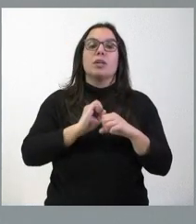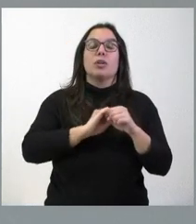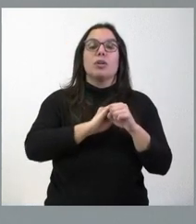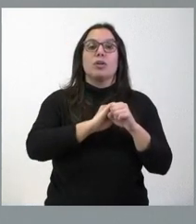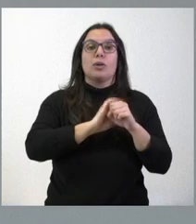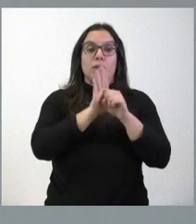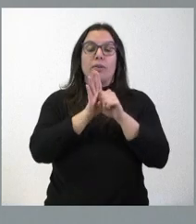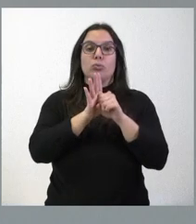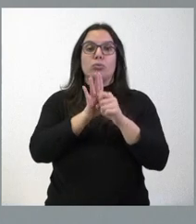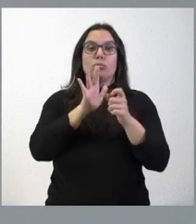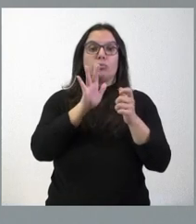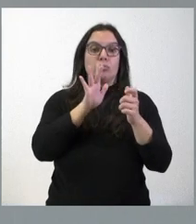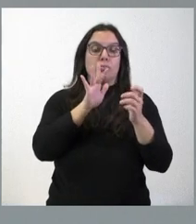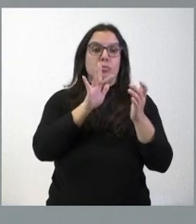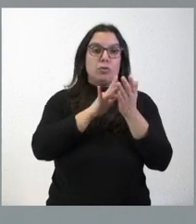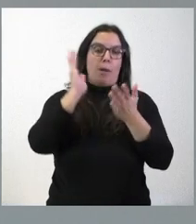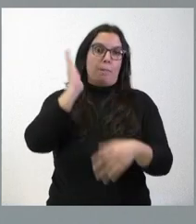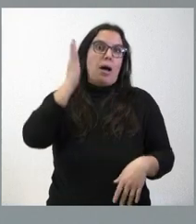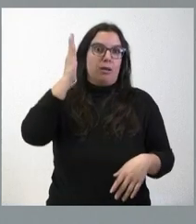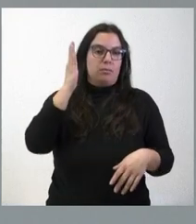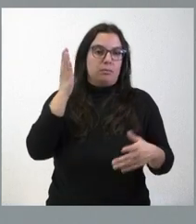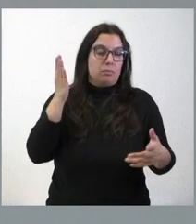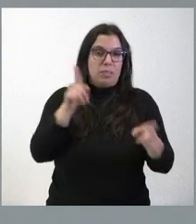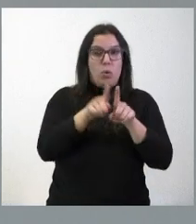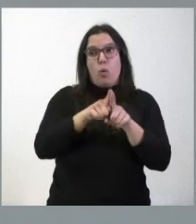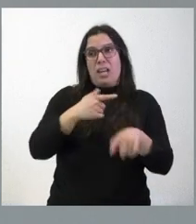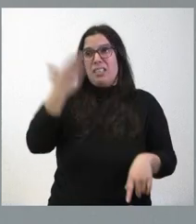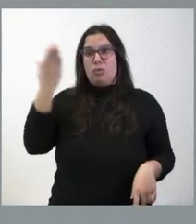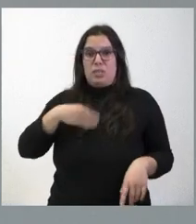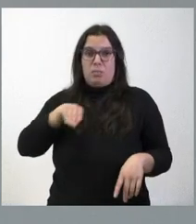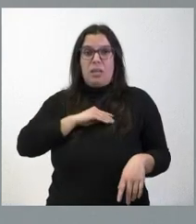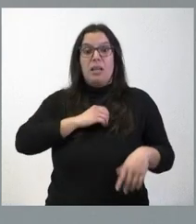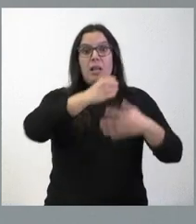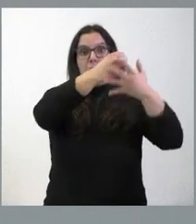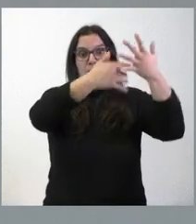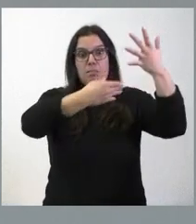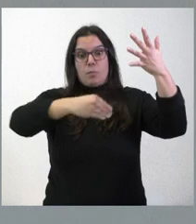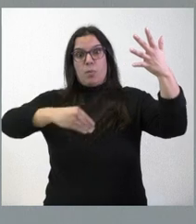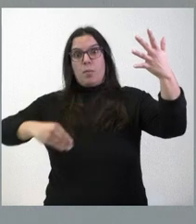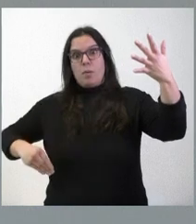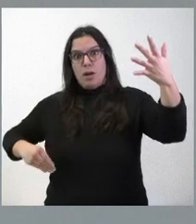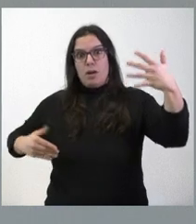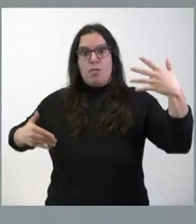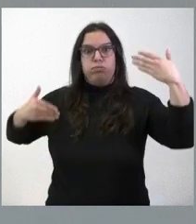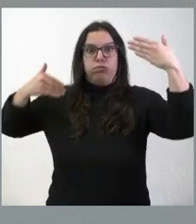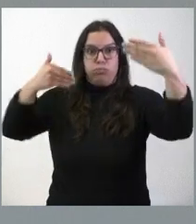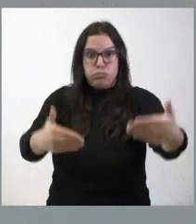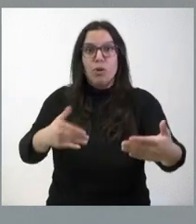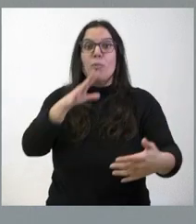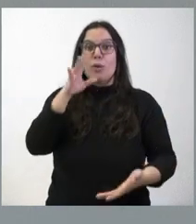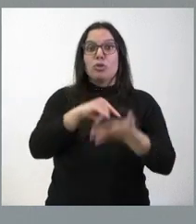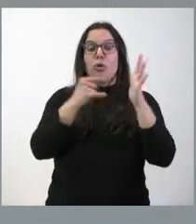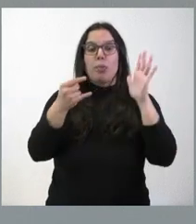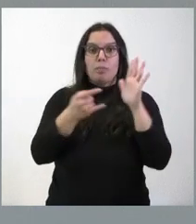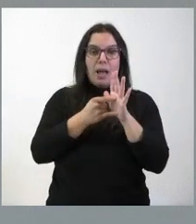en esta cuestión, como lo ha sufrido el resto de España y por eso era tan necesario este plan de listas de espera, cuyos resultados